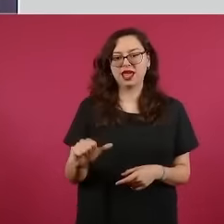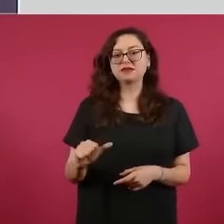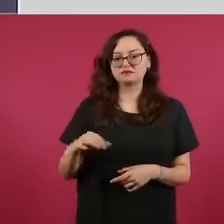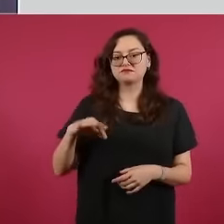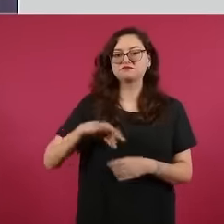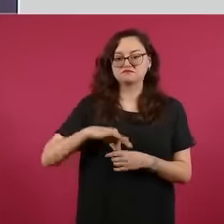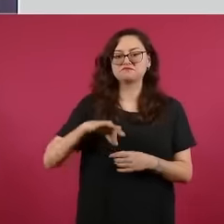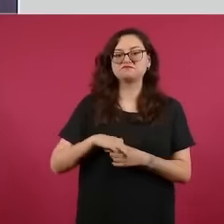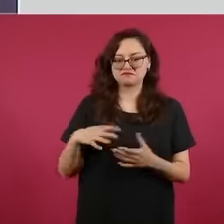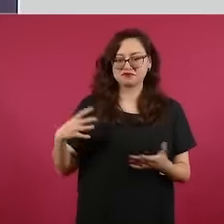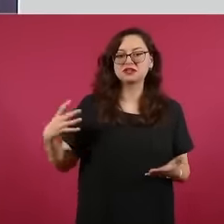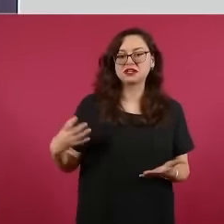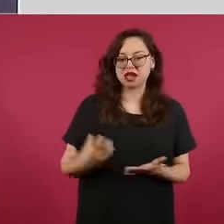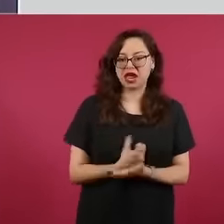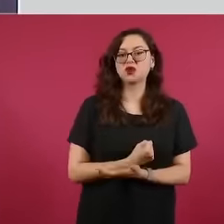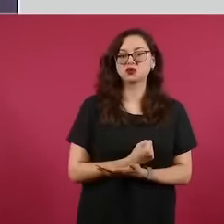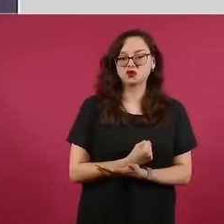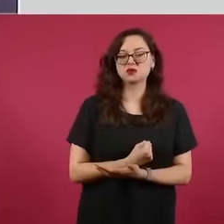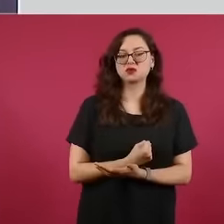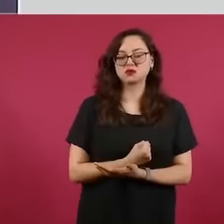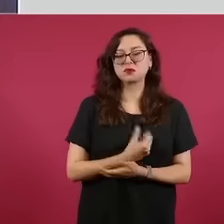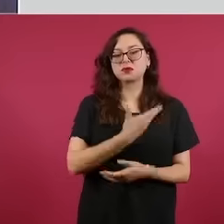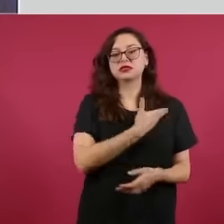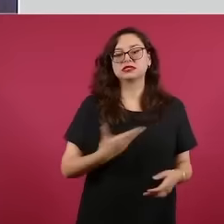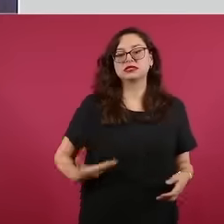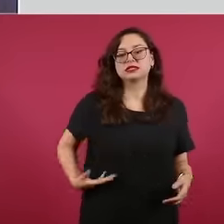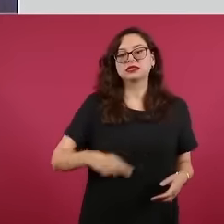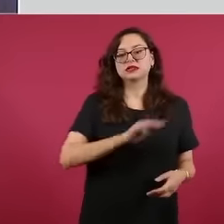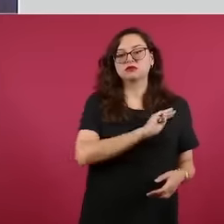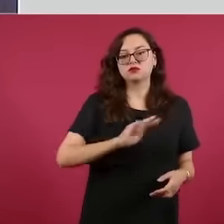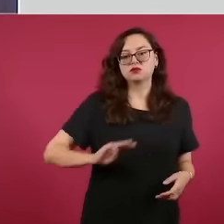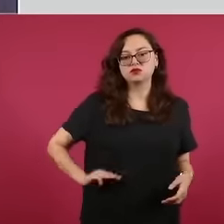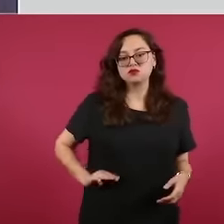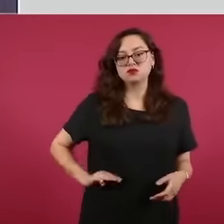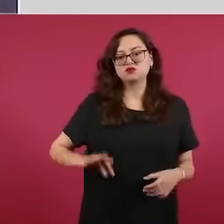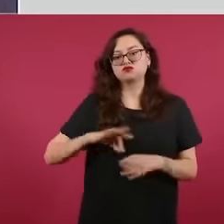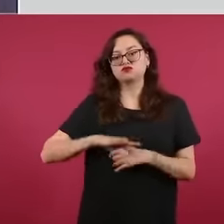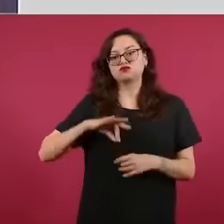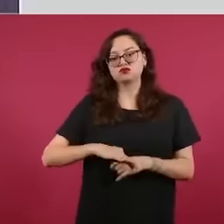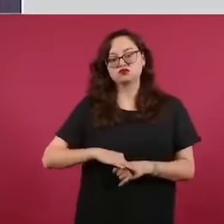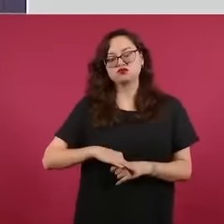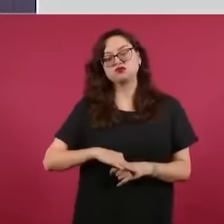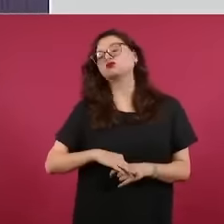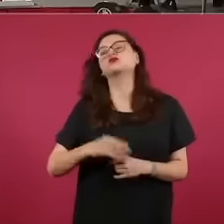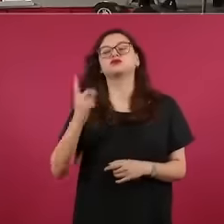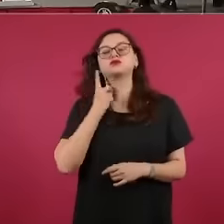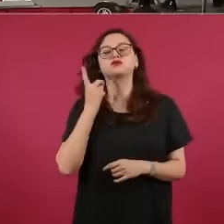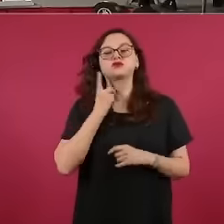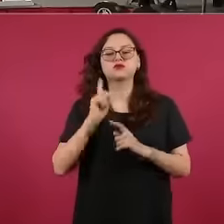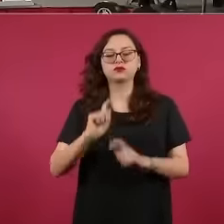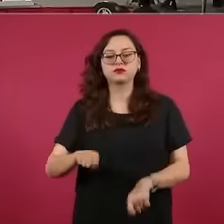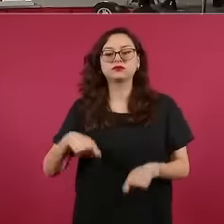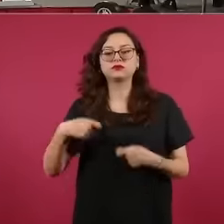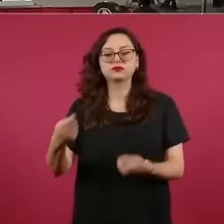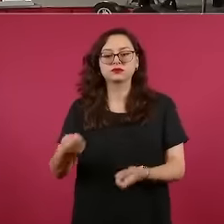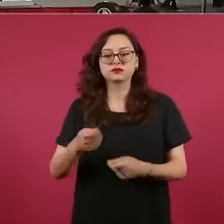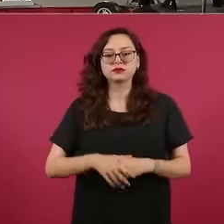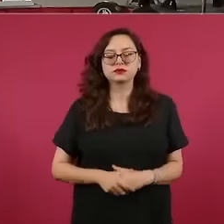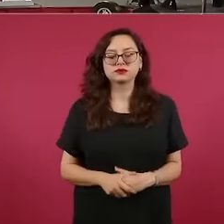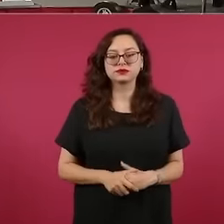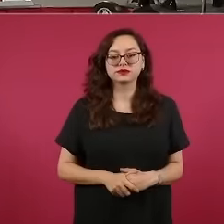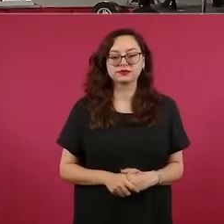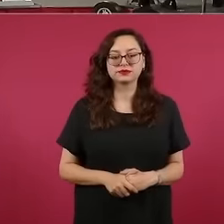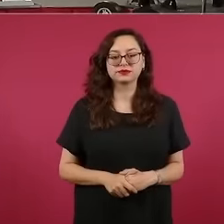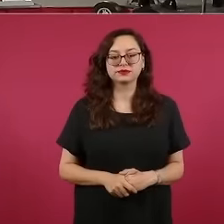Era presidenta municipal y pasó a ser candidata a diputada federal y ganó de mayoría, pero otros fueron de la lista.